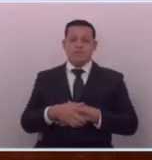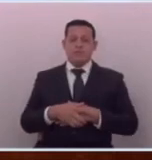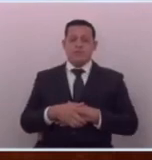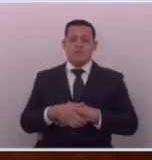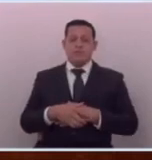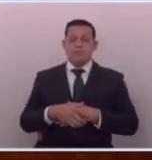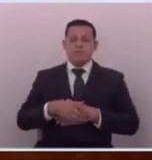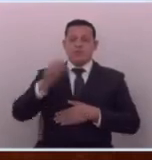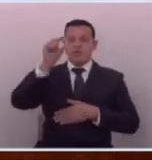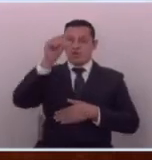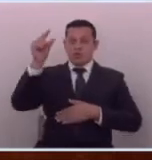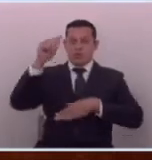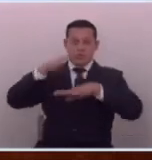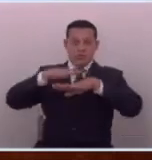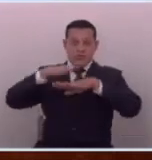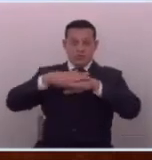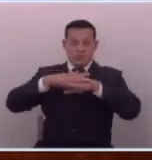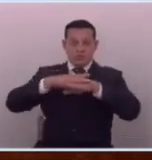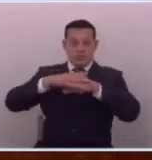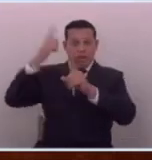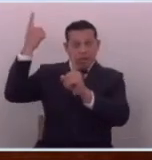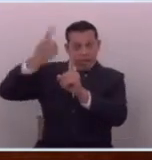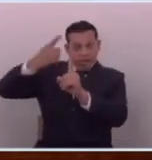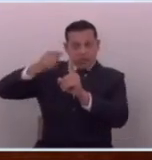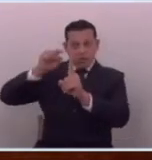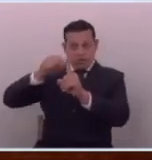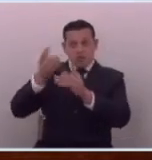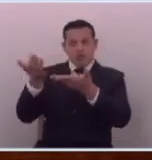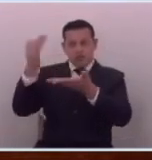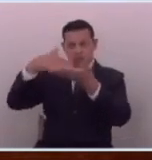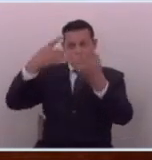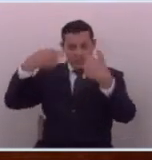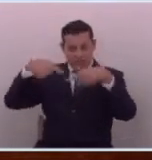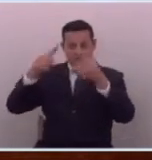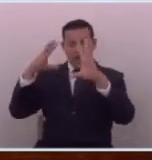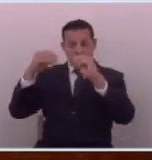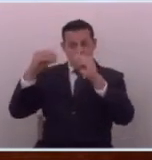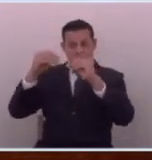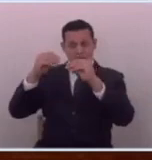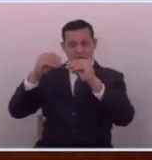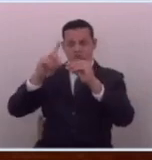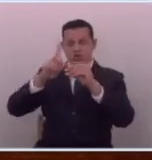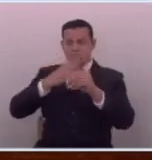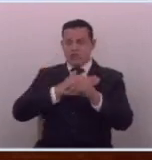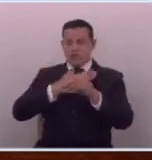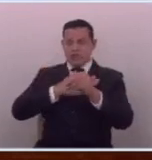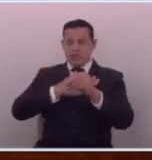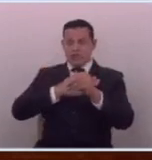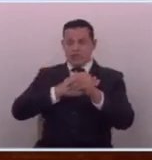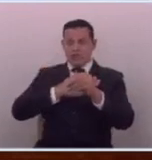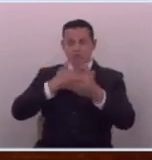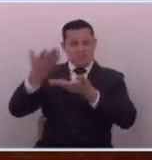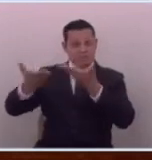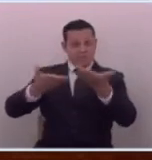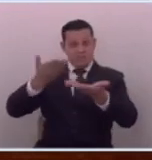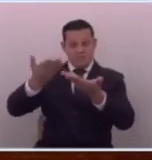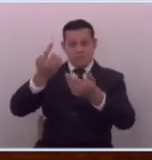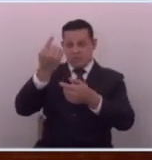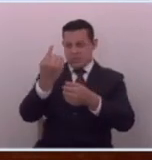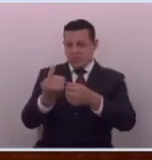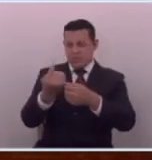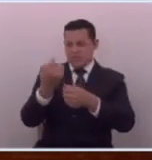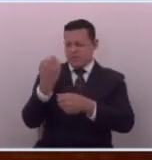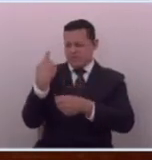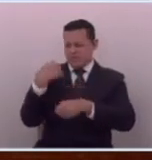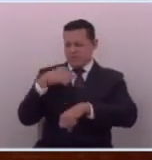se le llamó y se le amenazó se le dijo si seguís hablando no vas a tener más clientes y eso pasó hace